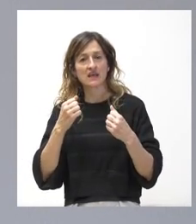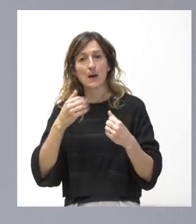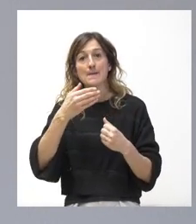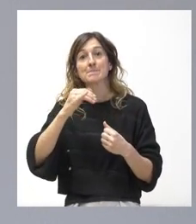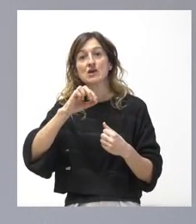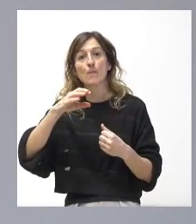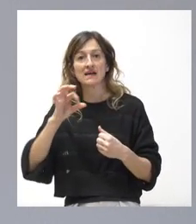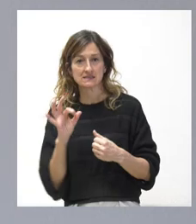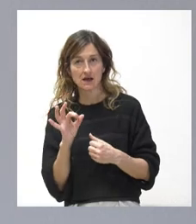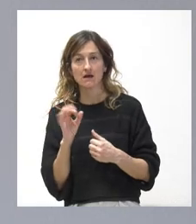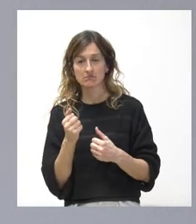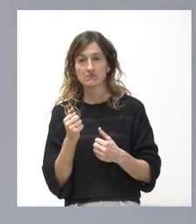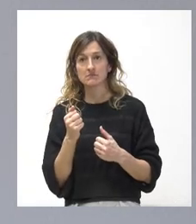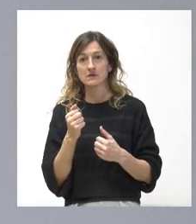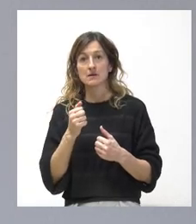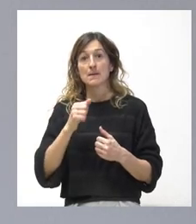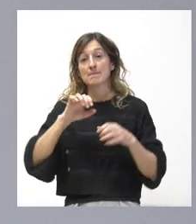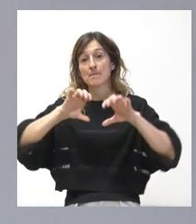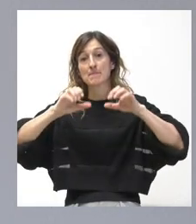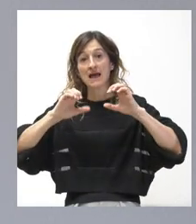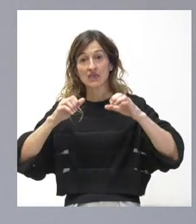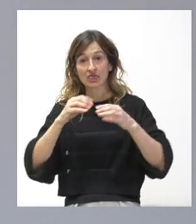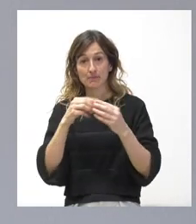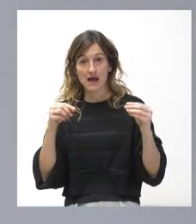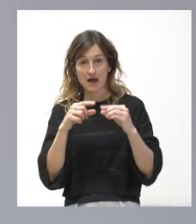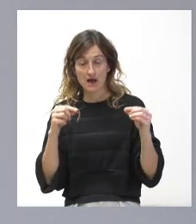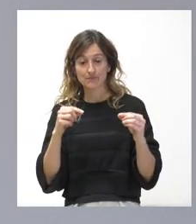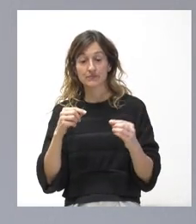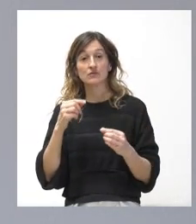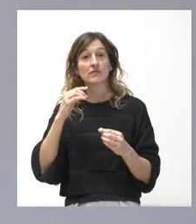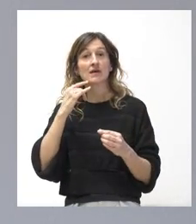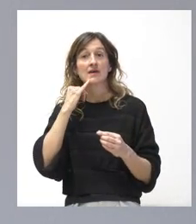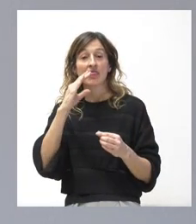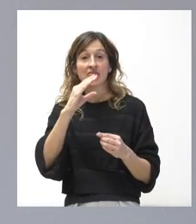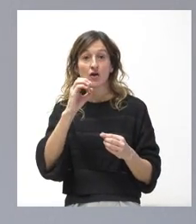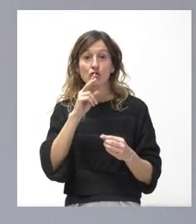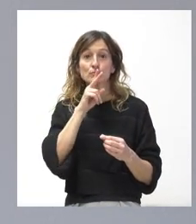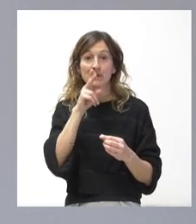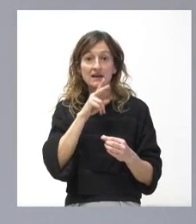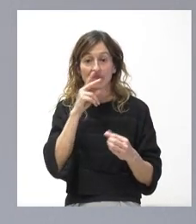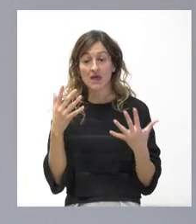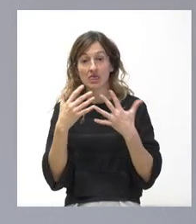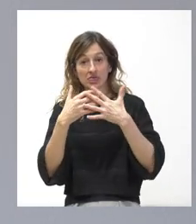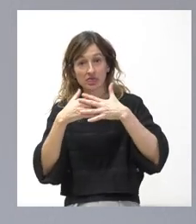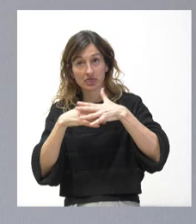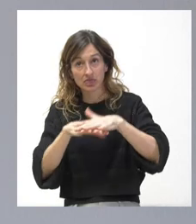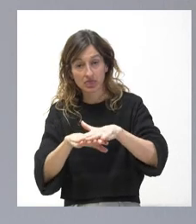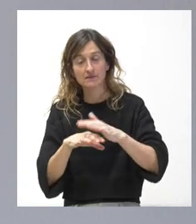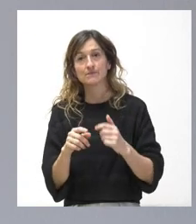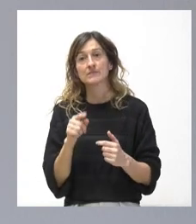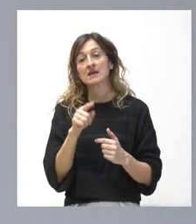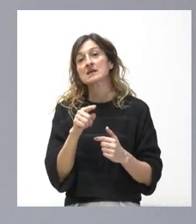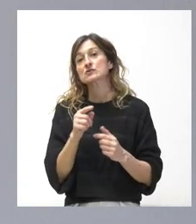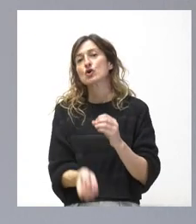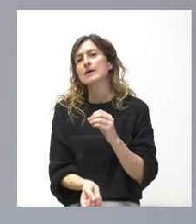fundamentalmente paja de maíz. Esa energía eléctrica, junto con CO2 verde y, por tanto, biogénico, va a